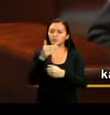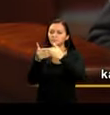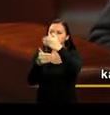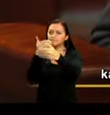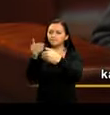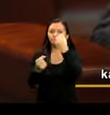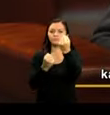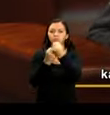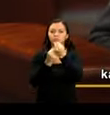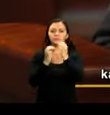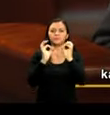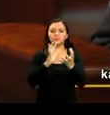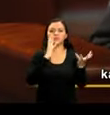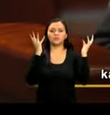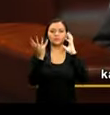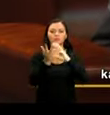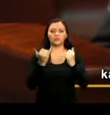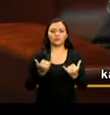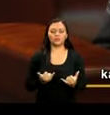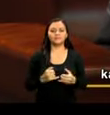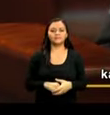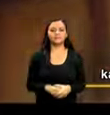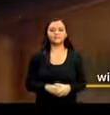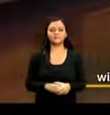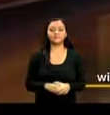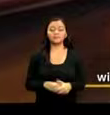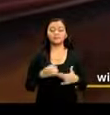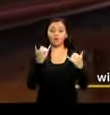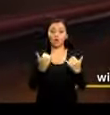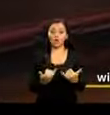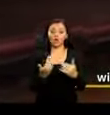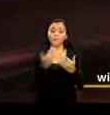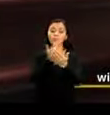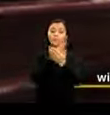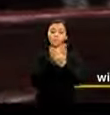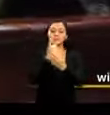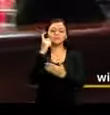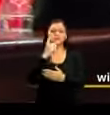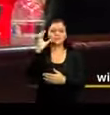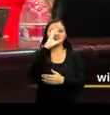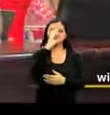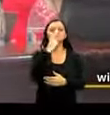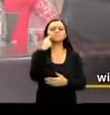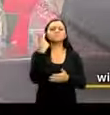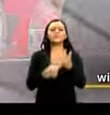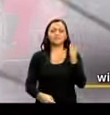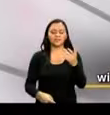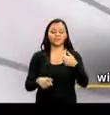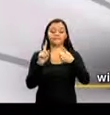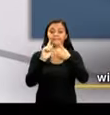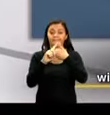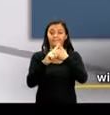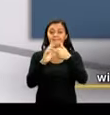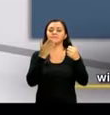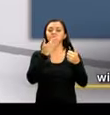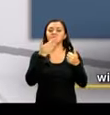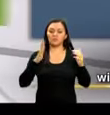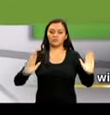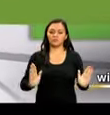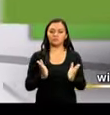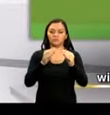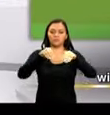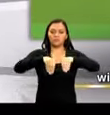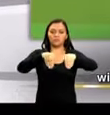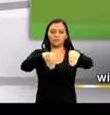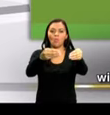estaremos detrás de ustedes para apoyar este proceso revolucionario que vive el país. La propuesta busca las herramientas necesarias para Mejorar la producción